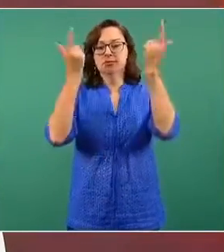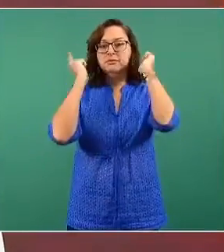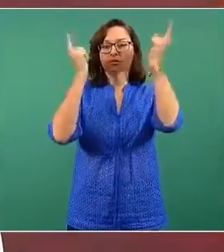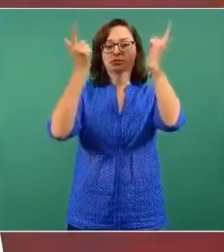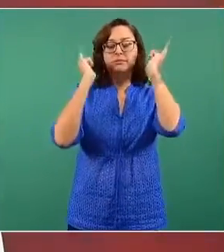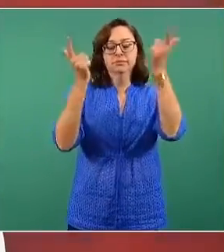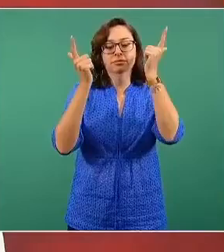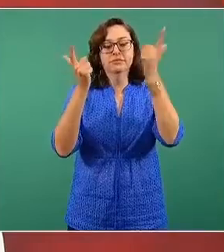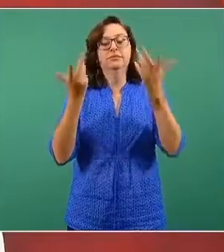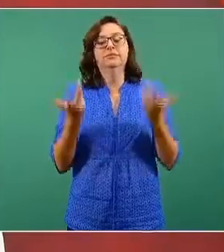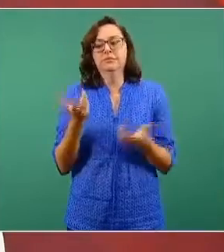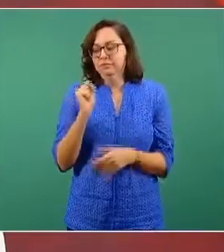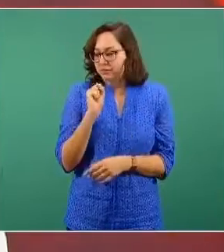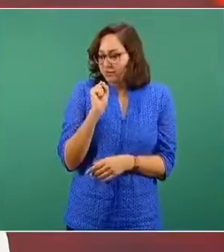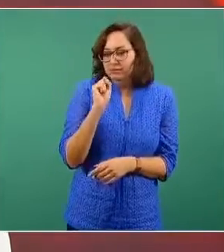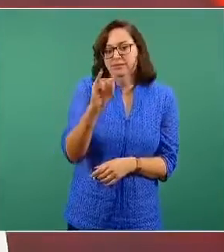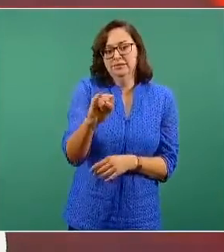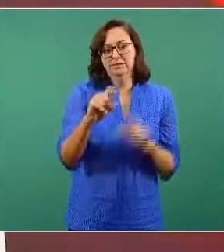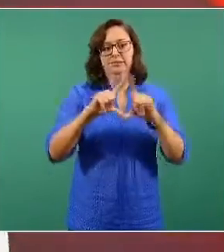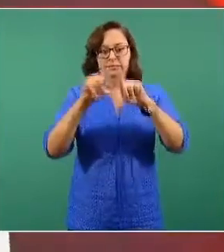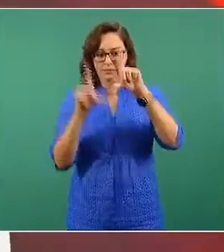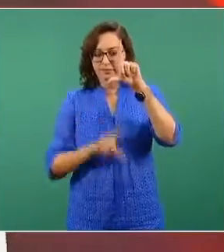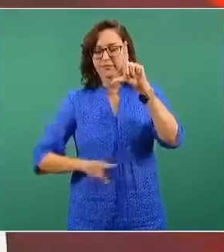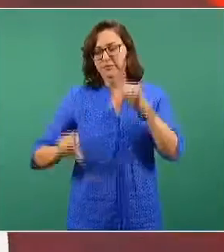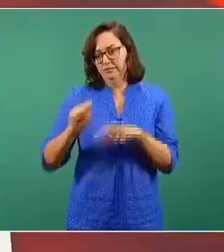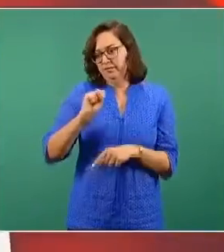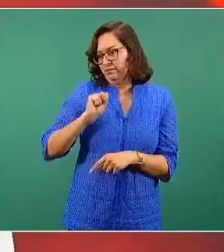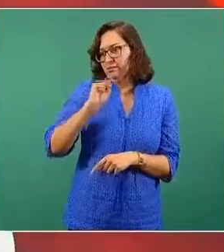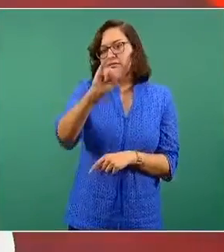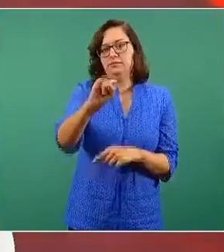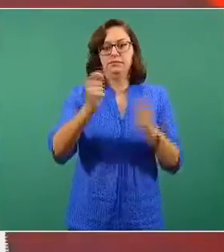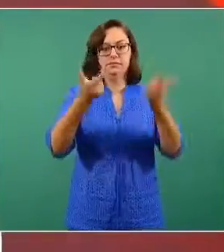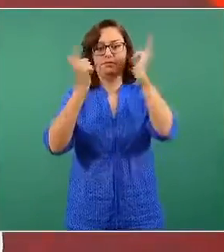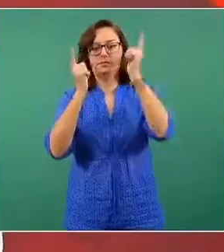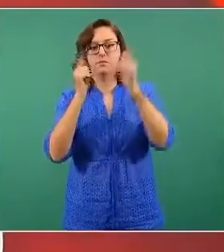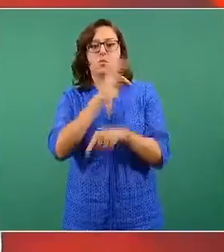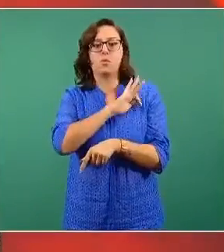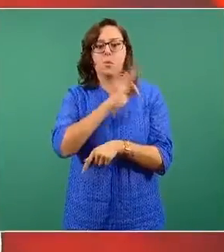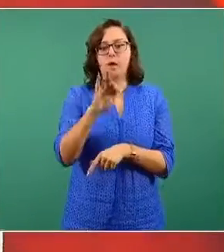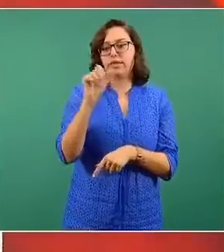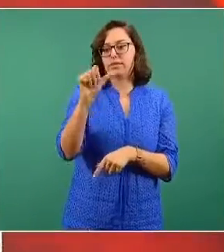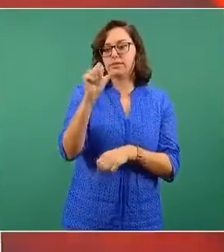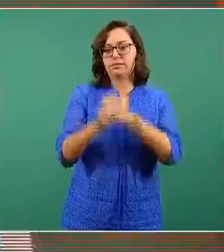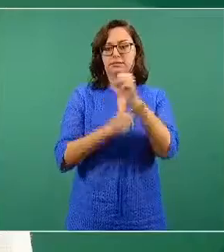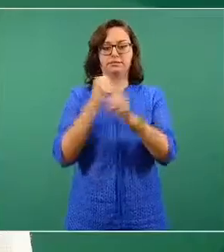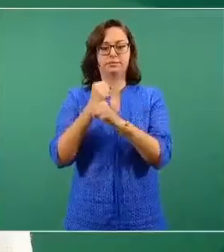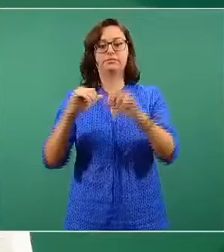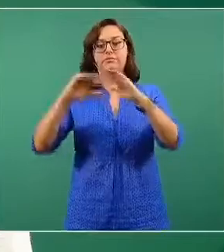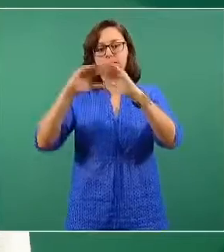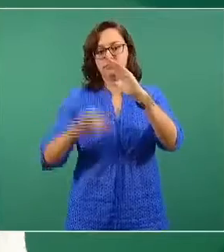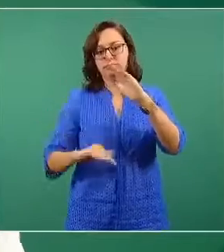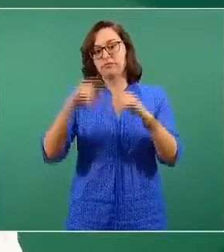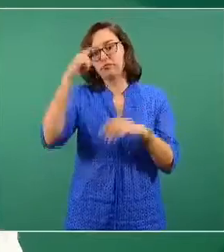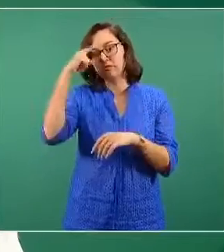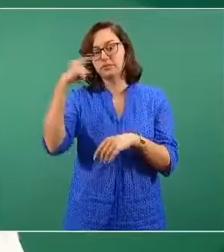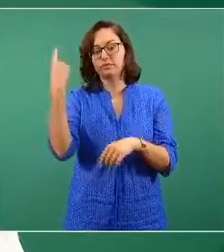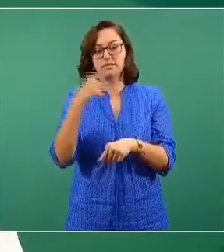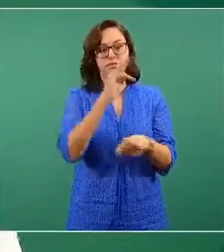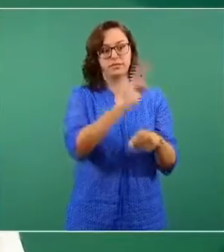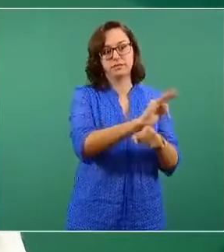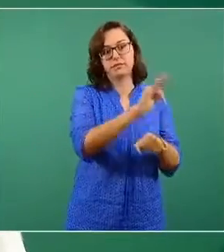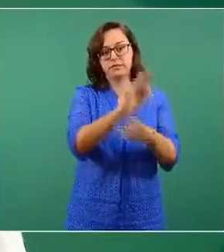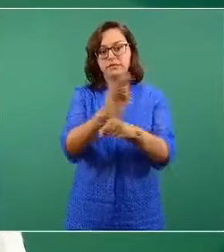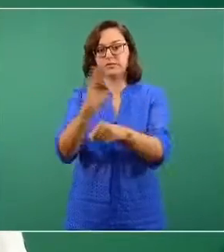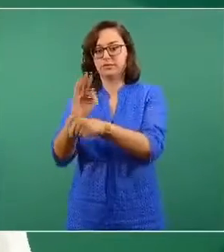definitivamente es el caso del Gobierno de México, que se amplíe la indicación de uso para también poder proteger de manera directa